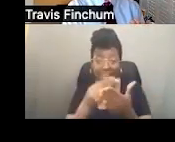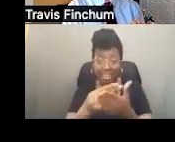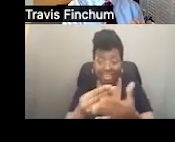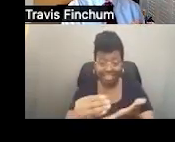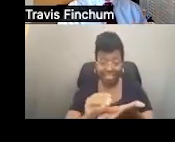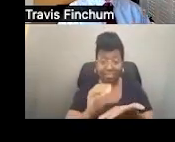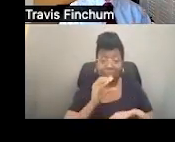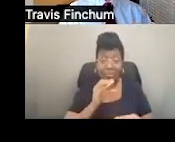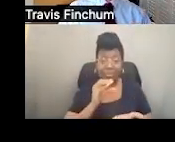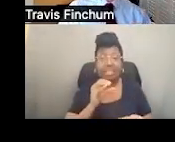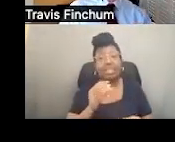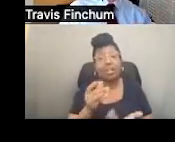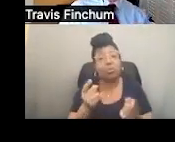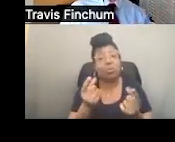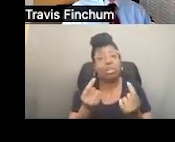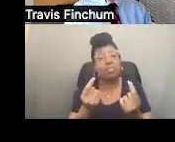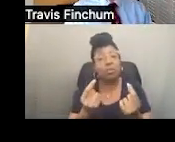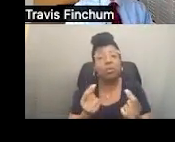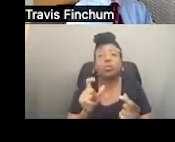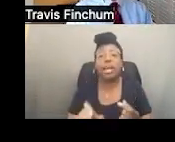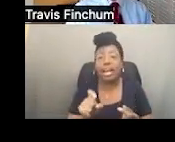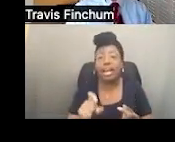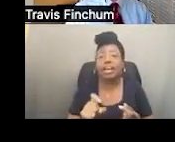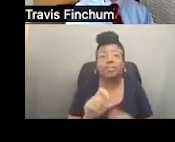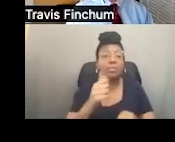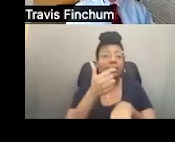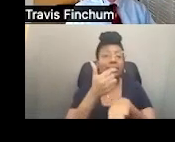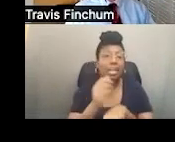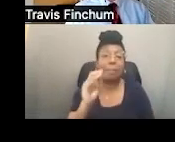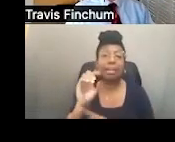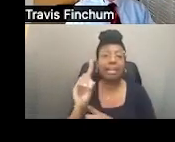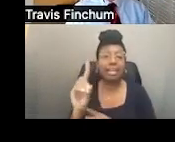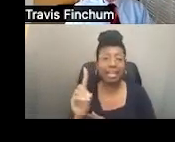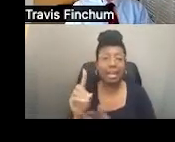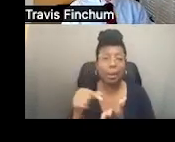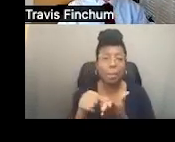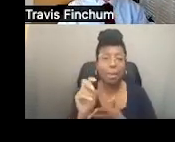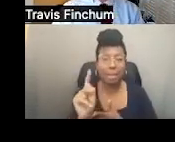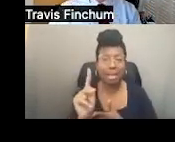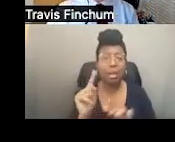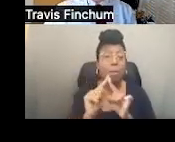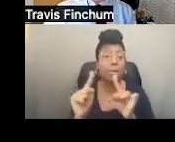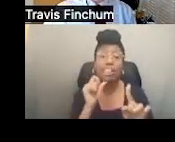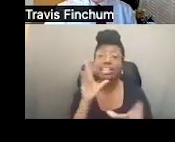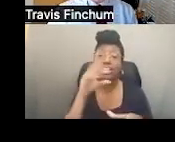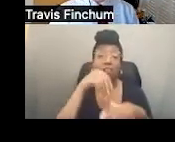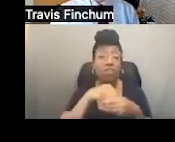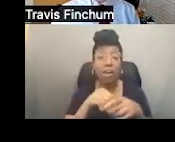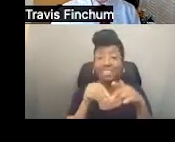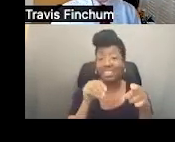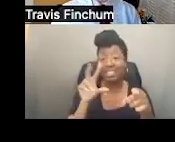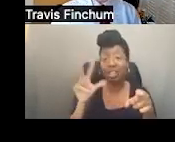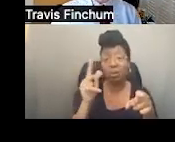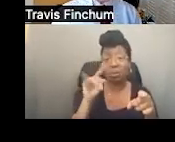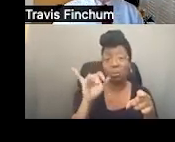legal por juicio. No se necesita el reembolso. Esto no aplica para un